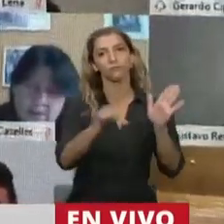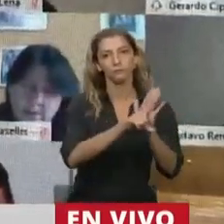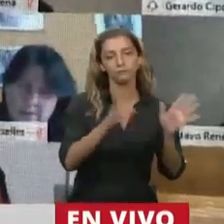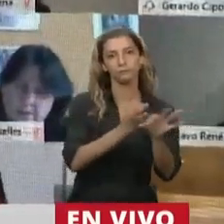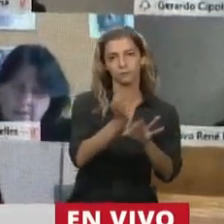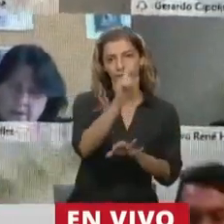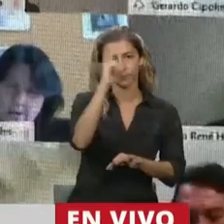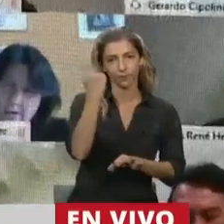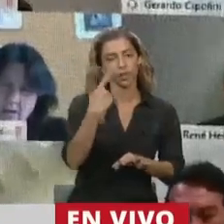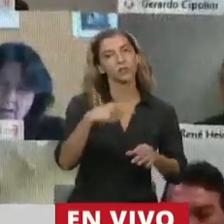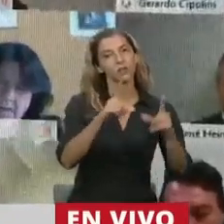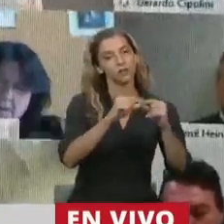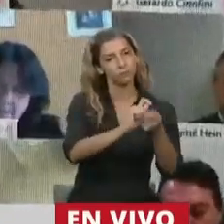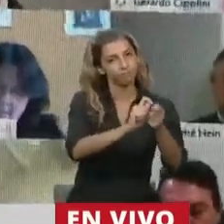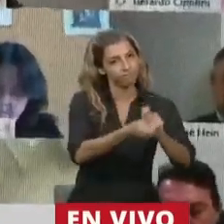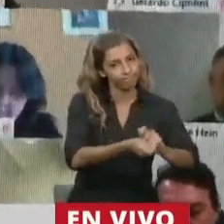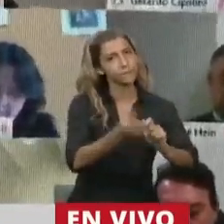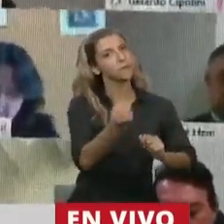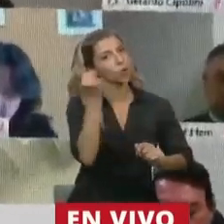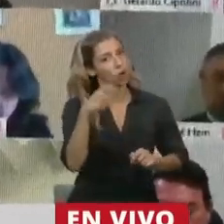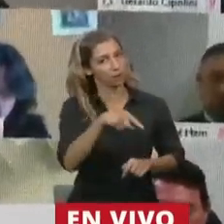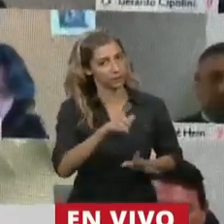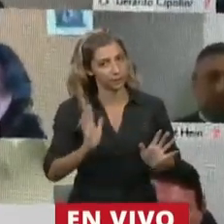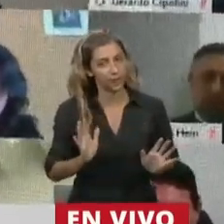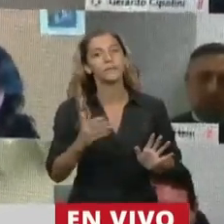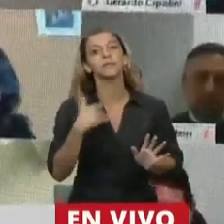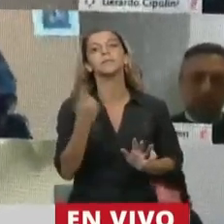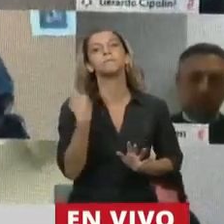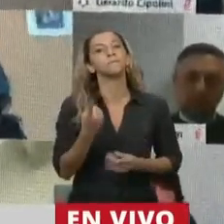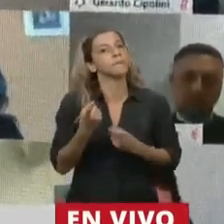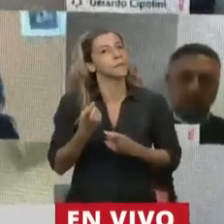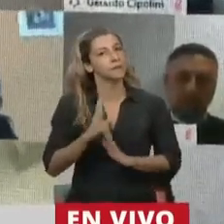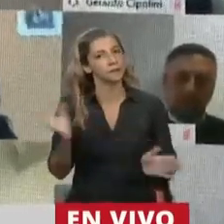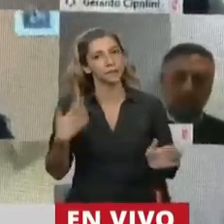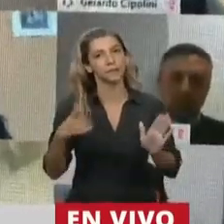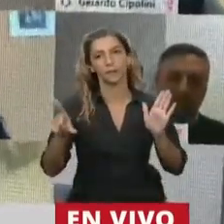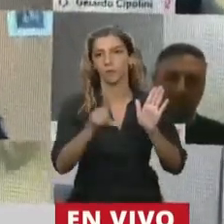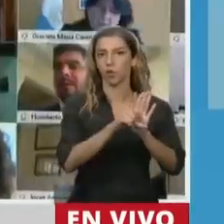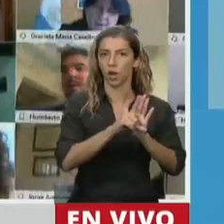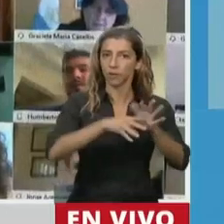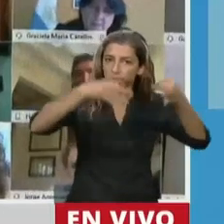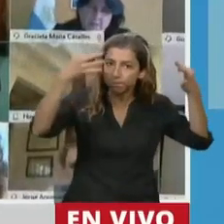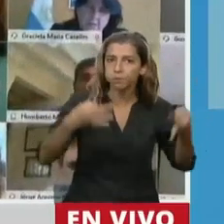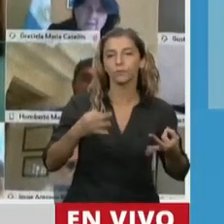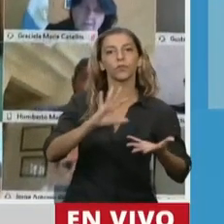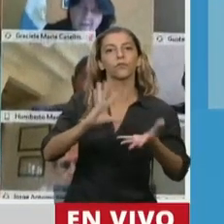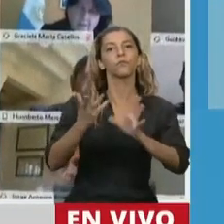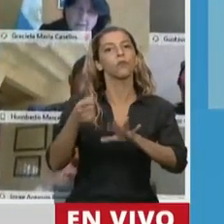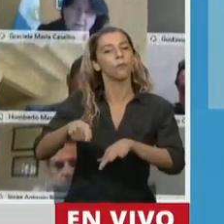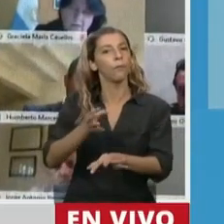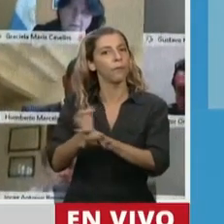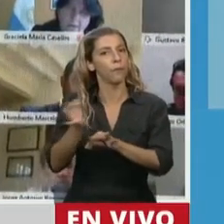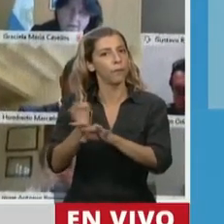Educación Nacional para incorporar al marco legal que regula la actividad, la modalidad de educación a